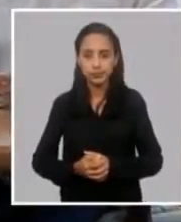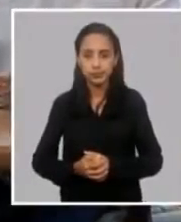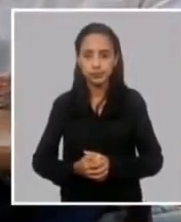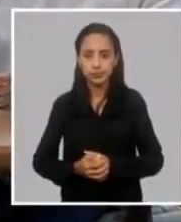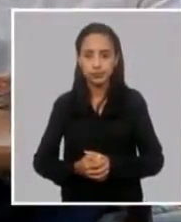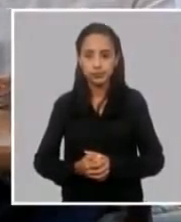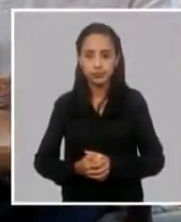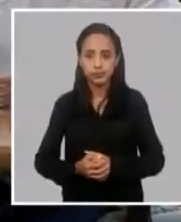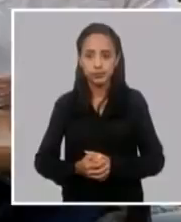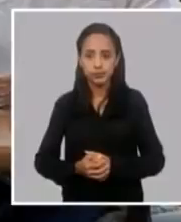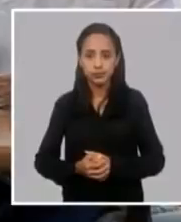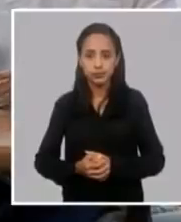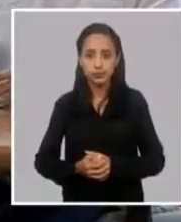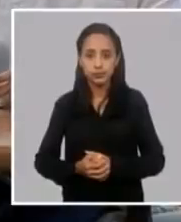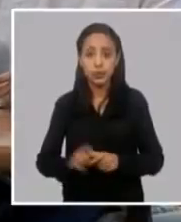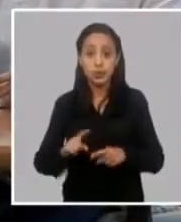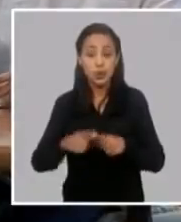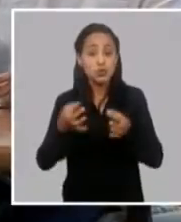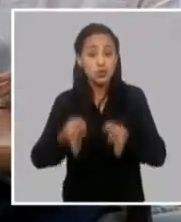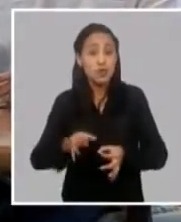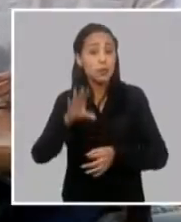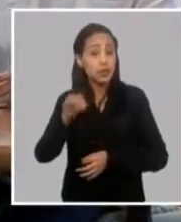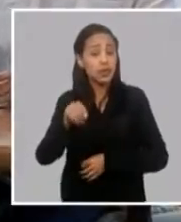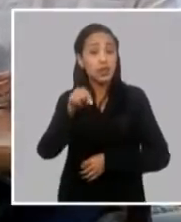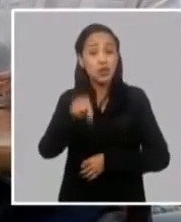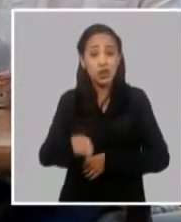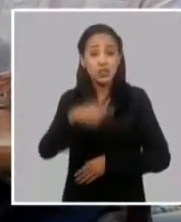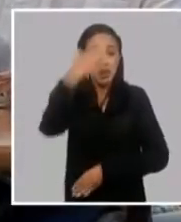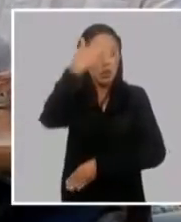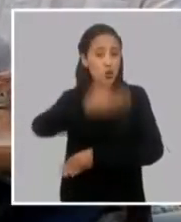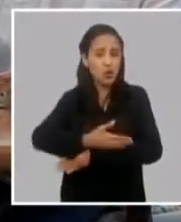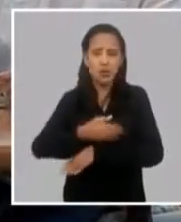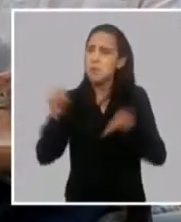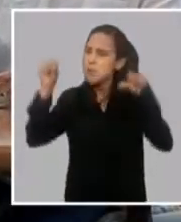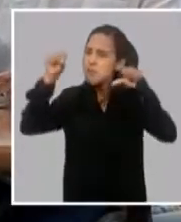siempre no me canso de decir que es cruel que es genocida